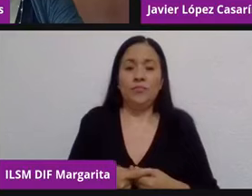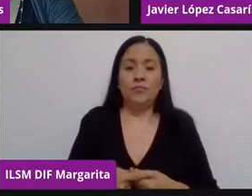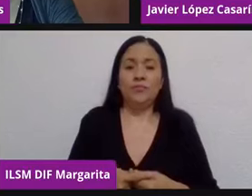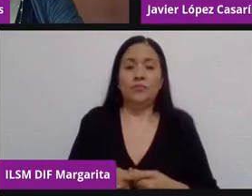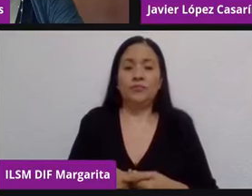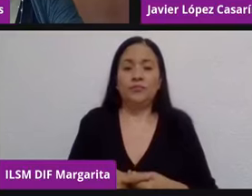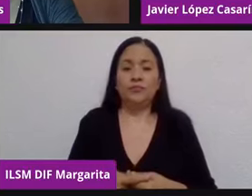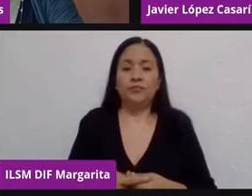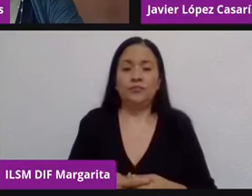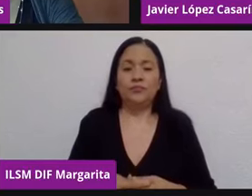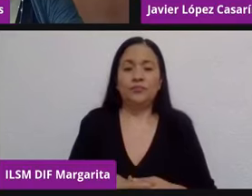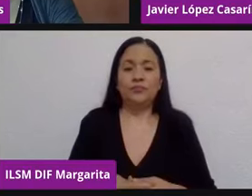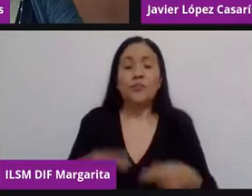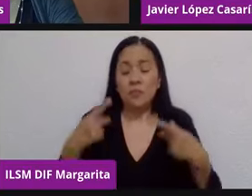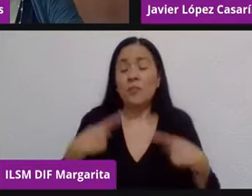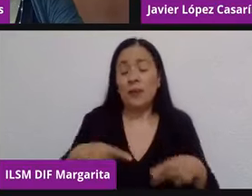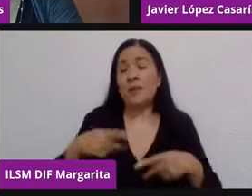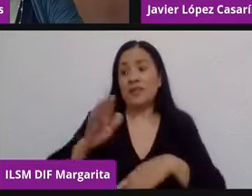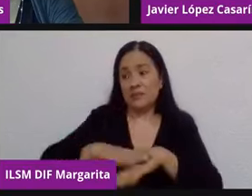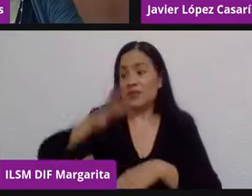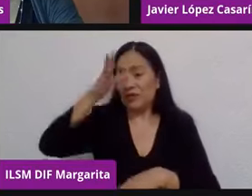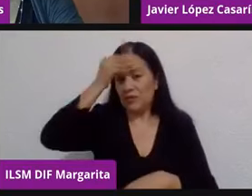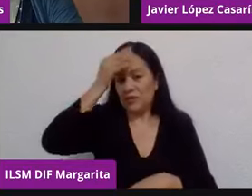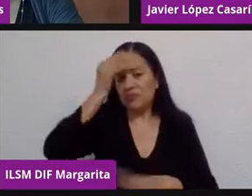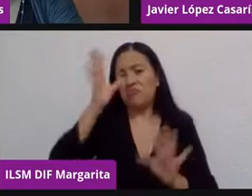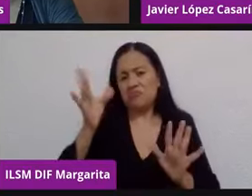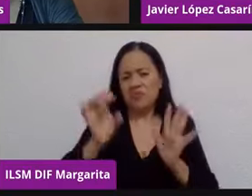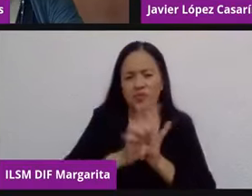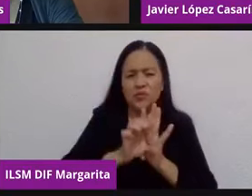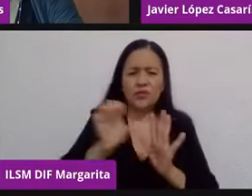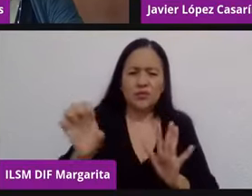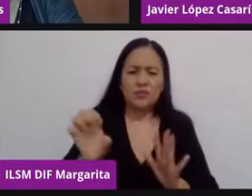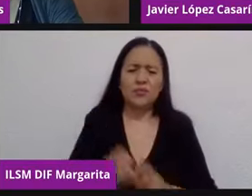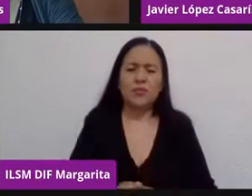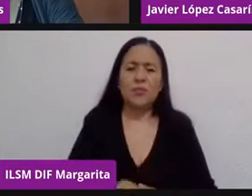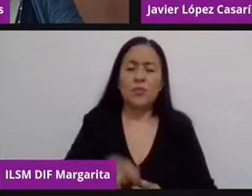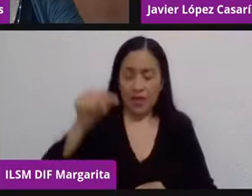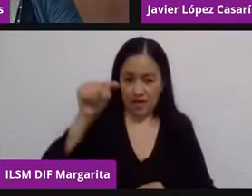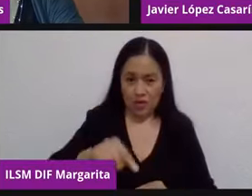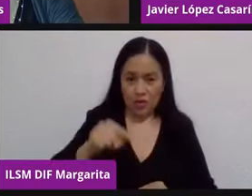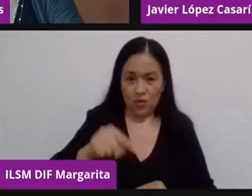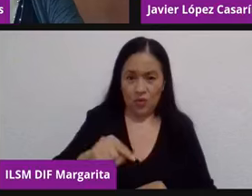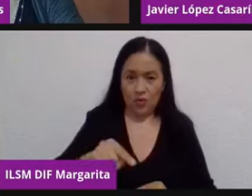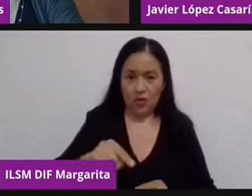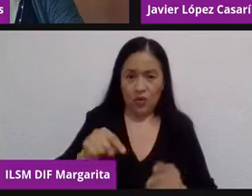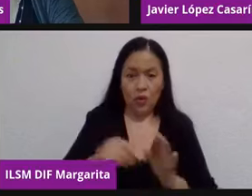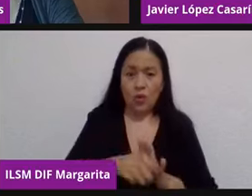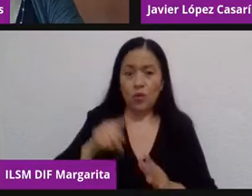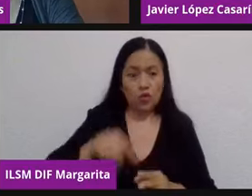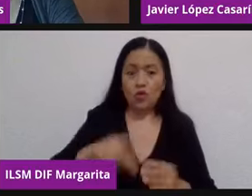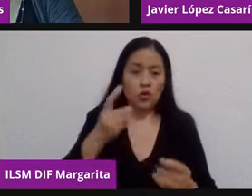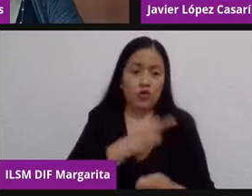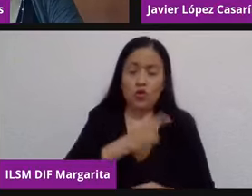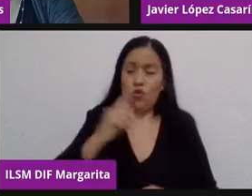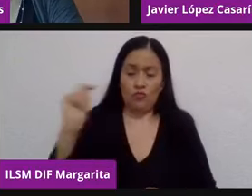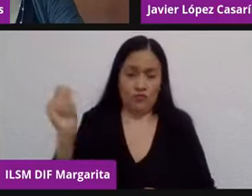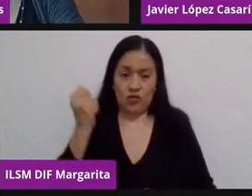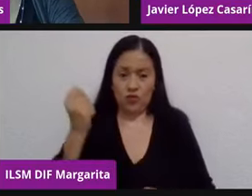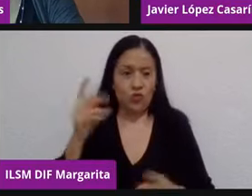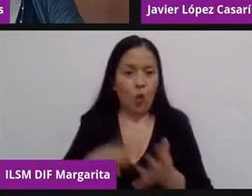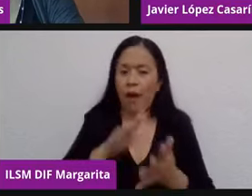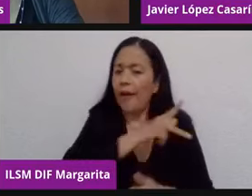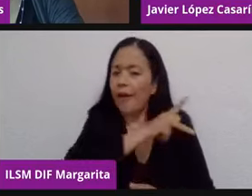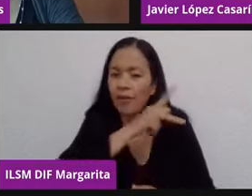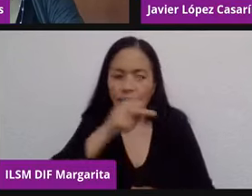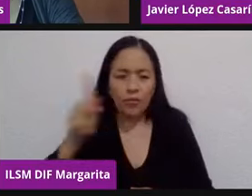para para ir creciendo. Entonces es un breve ejemplo para presentar cómo no estamos acotados a tecnología, sino más bien es a todo. Y que